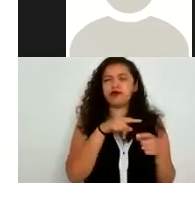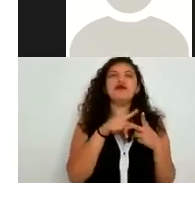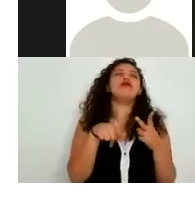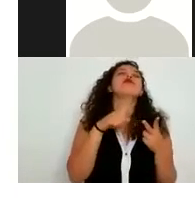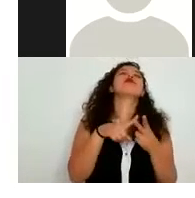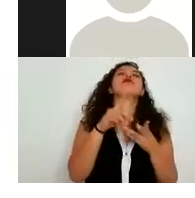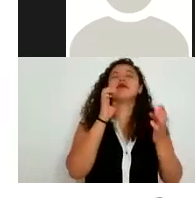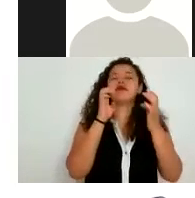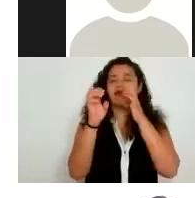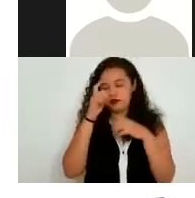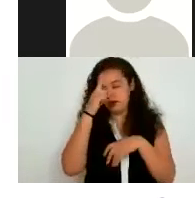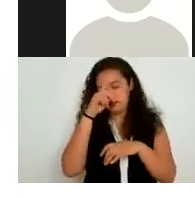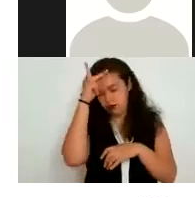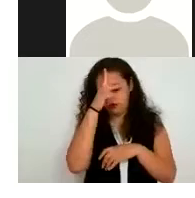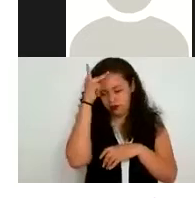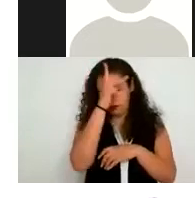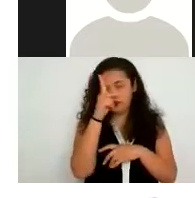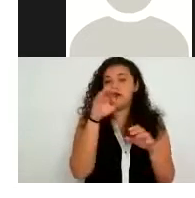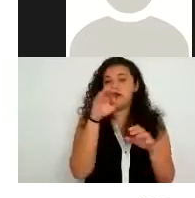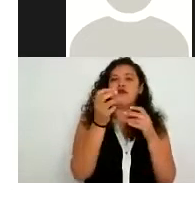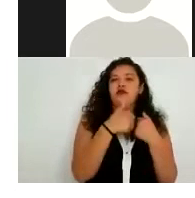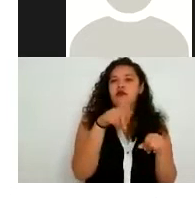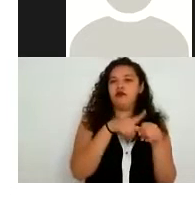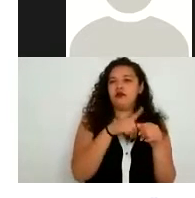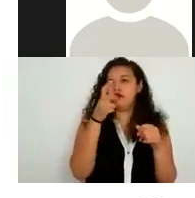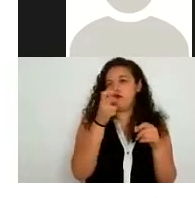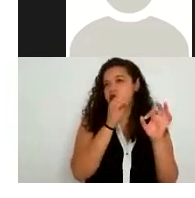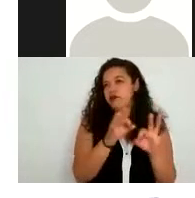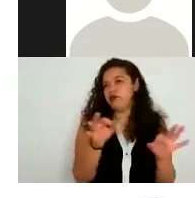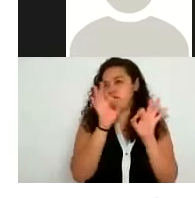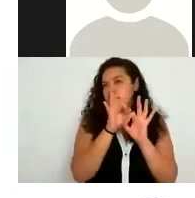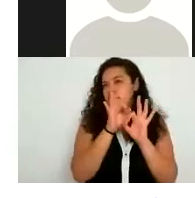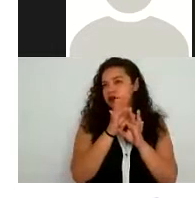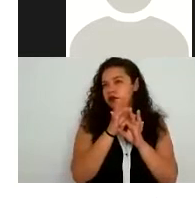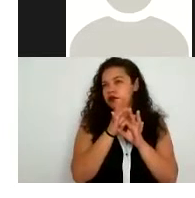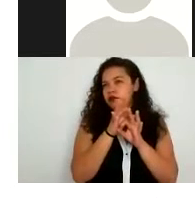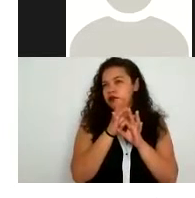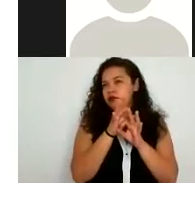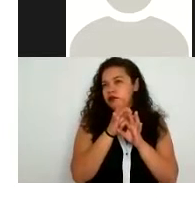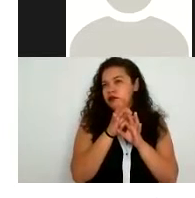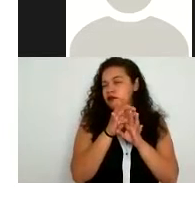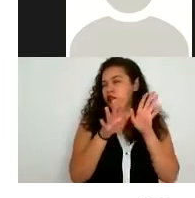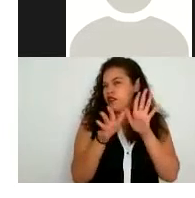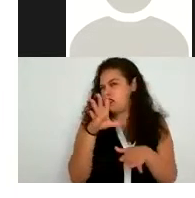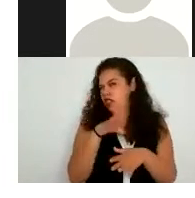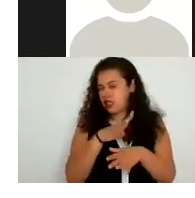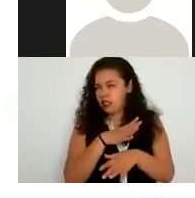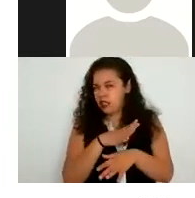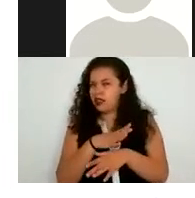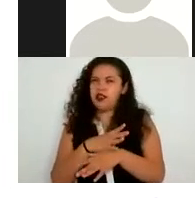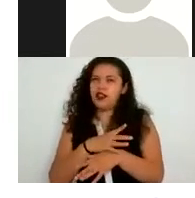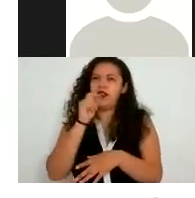social bueno información que a veces se tiene como dice la persona que me intercedió si a veces